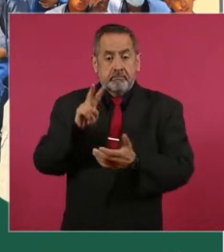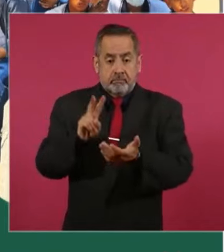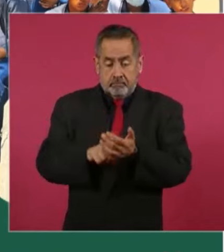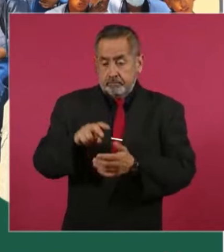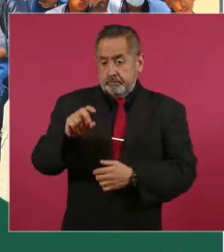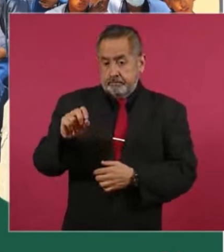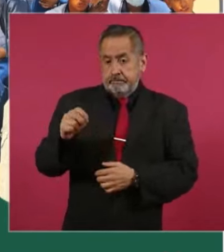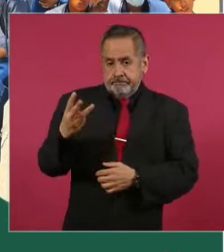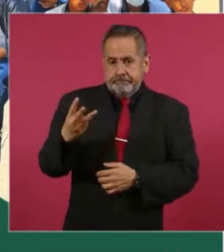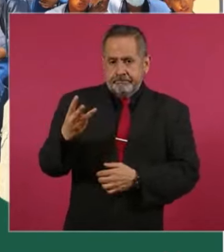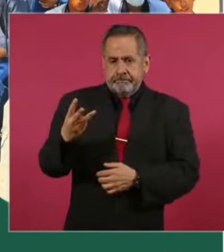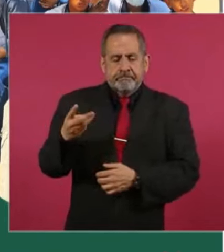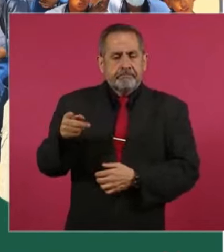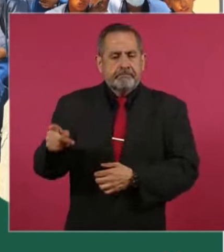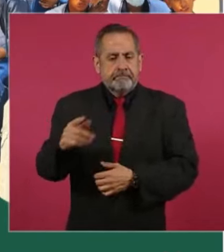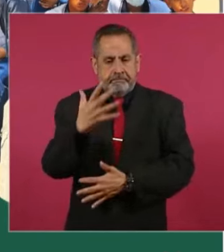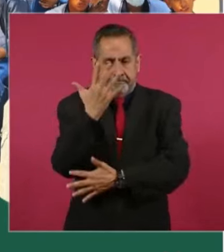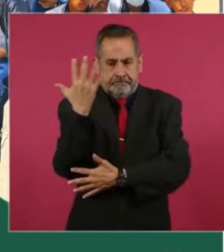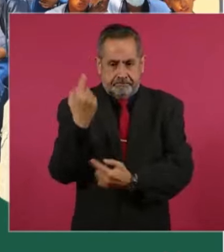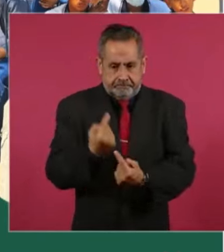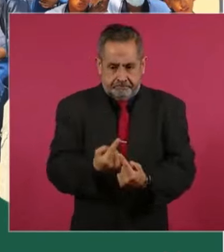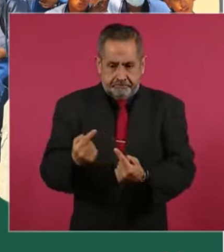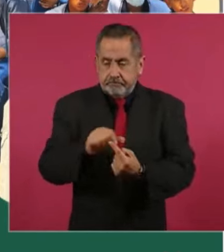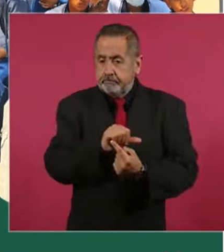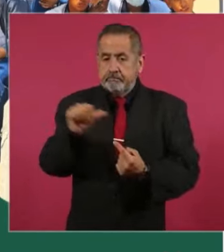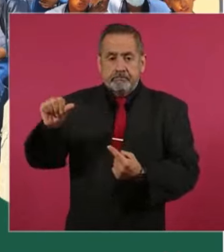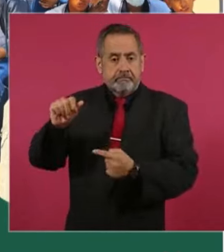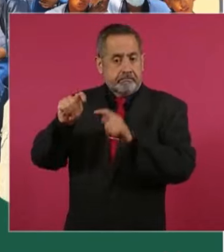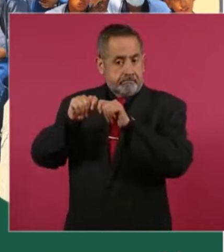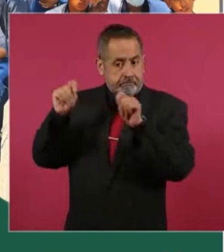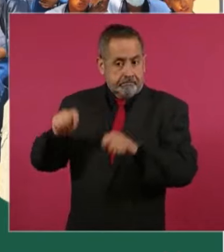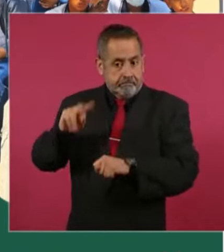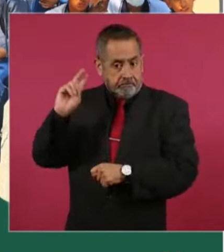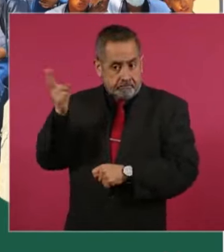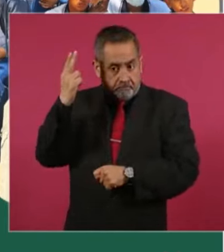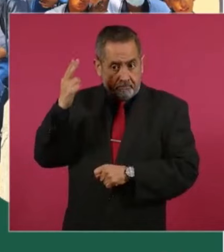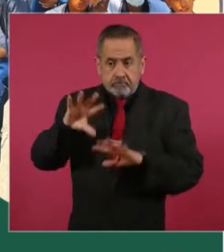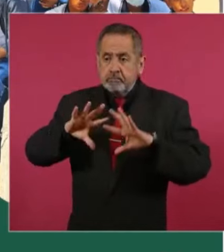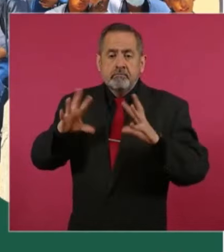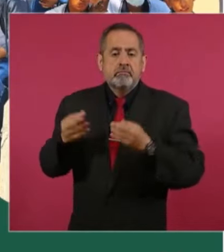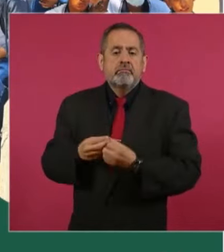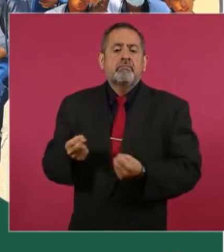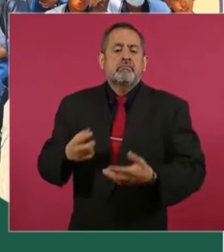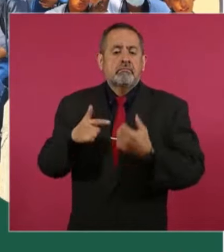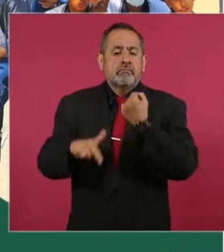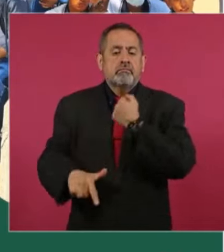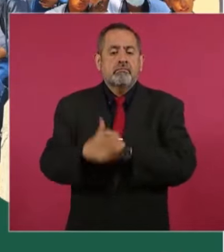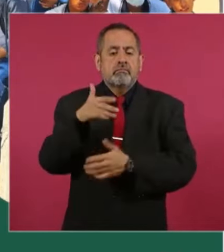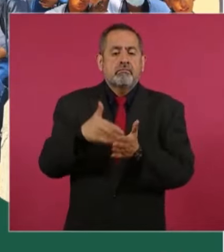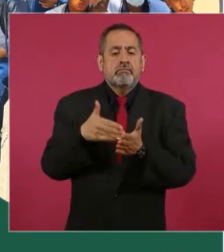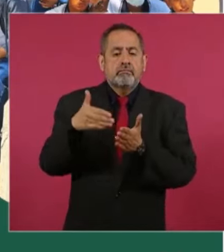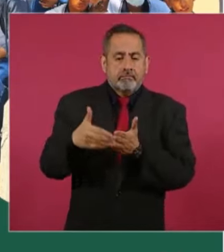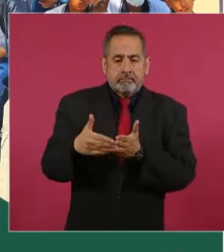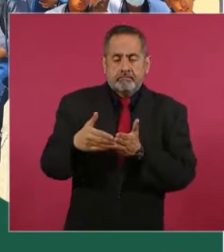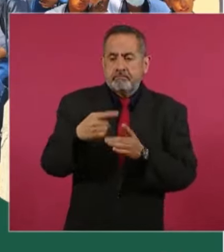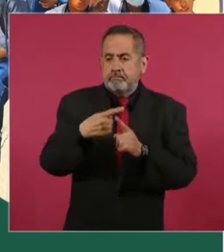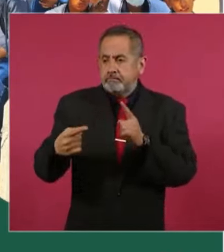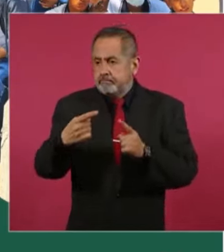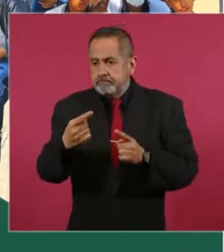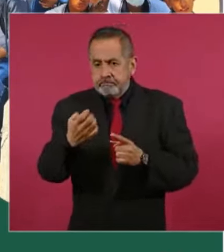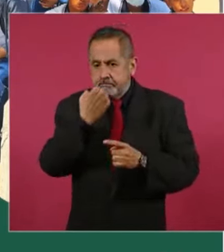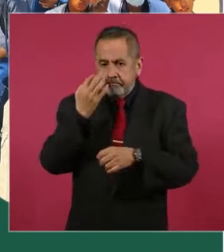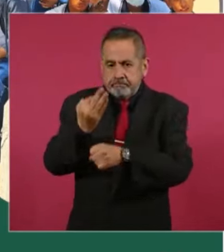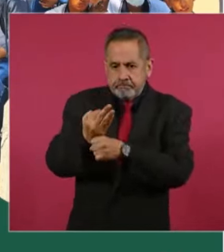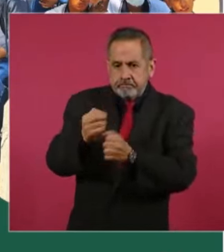de la misma manera desde el preescolar y hasta la licenciatura, logramos alcanzar a 12 millones y medio de estudiantes